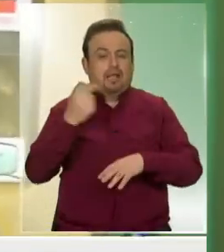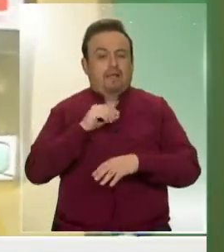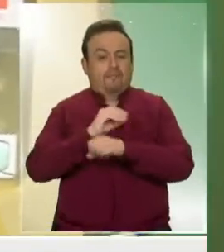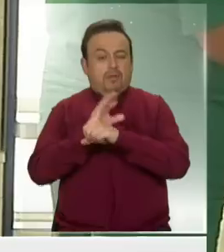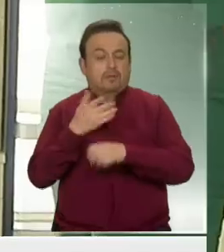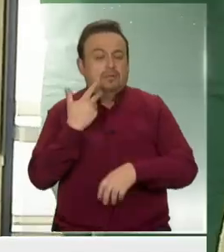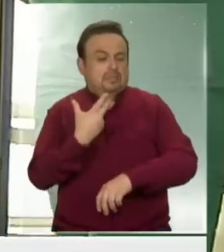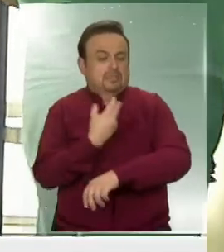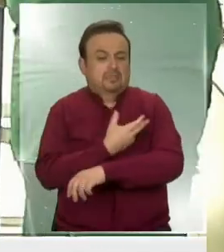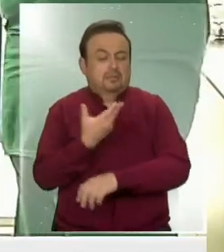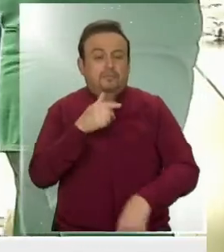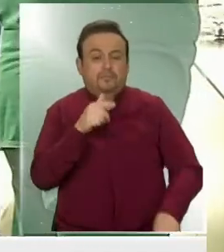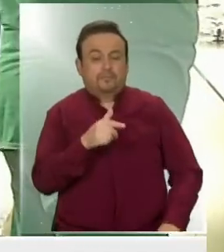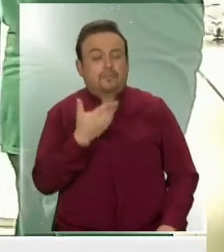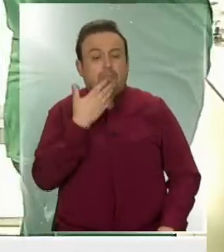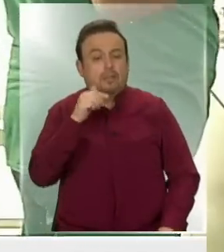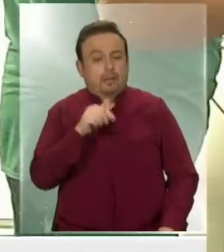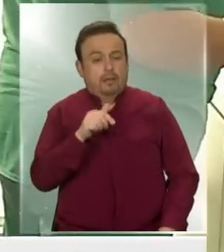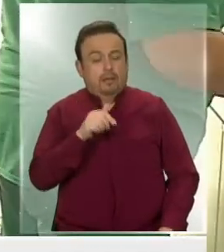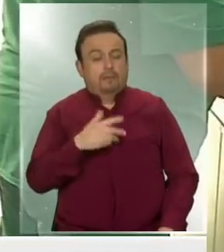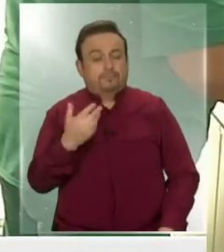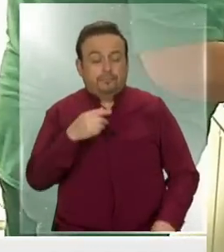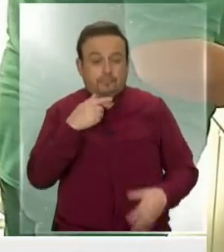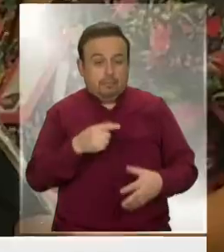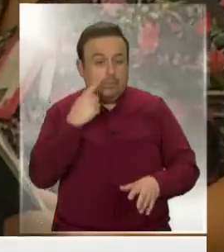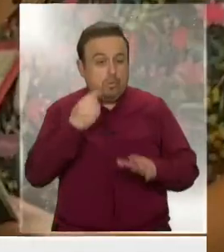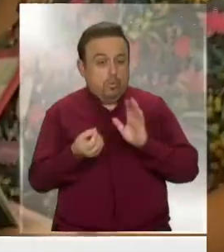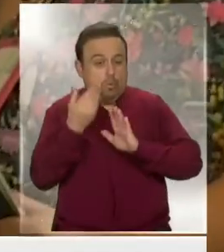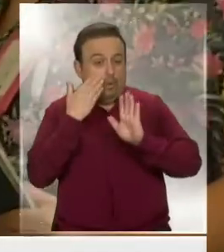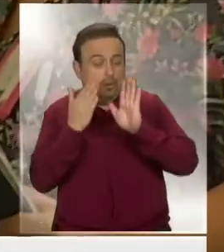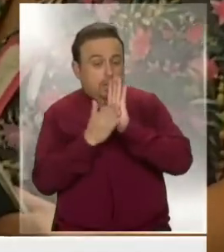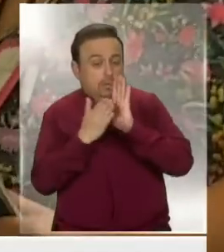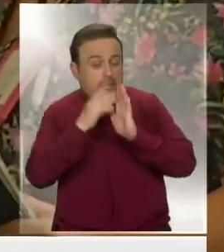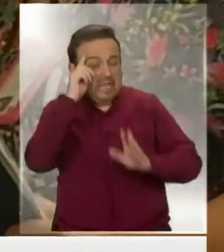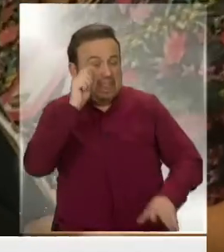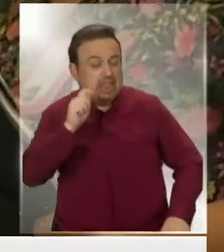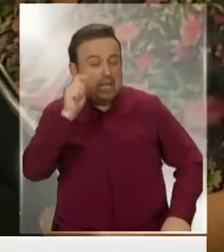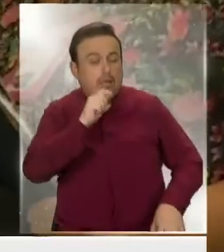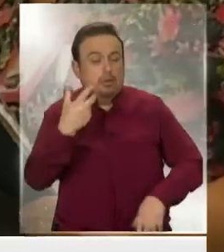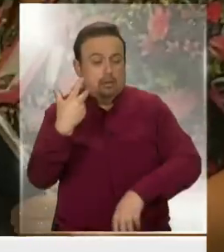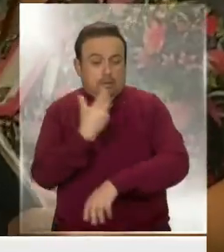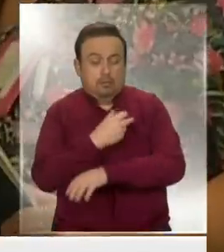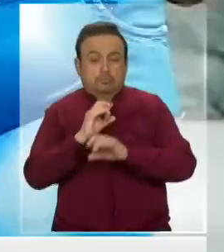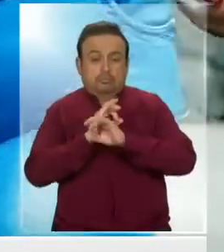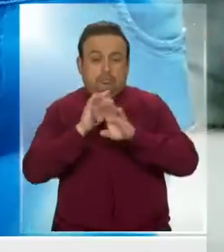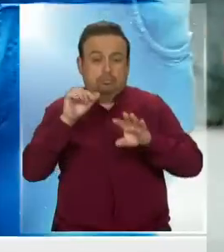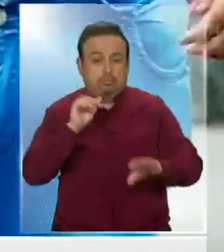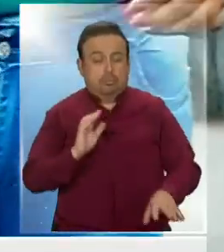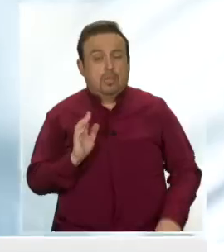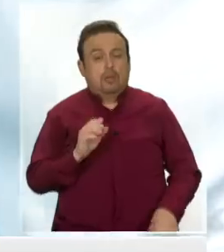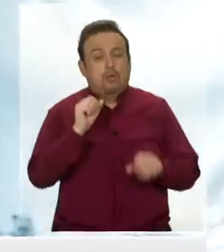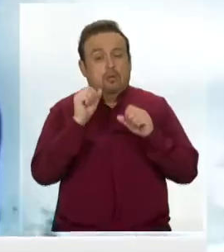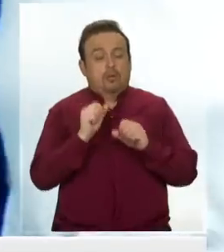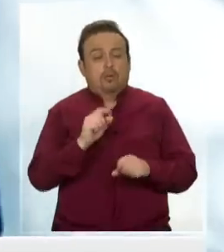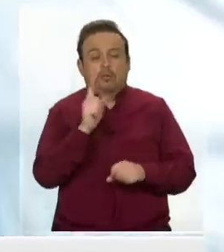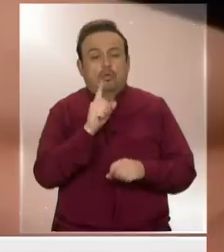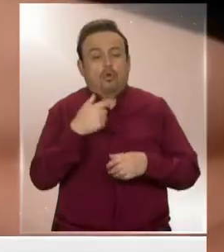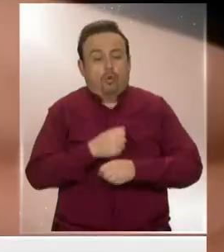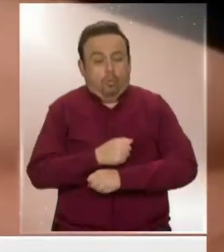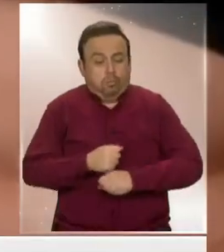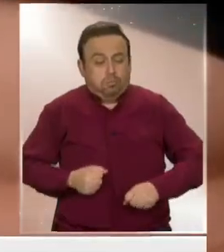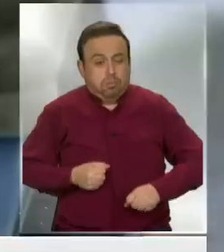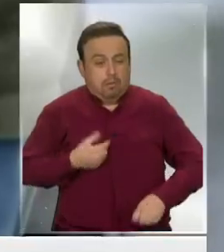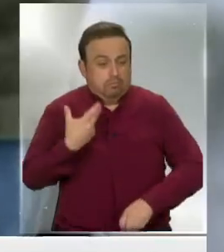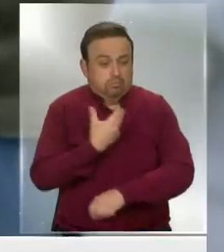con la vacuna? ¿Por qué en este caso, y hay nueva evidencia y nuevas teorías, por qué una vacuna eventualmente podría no funcionar